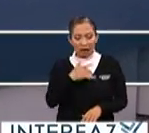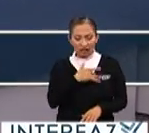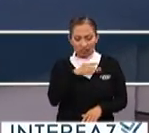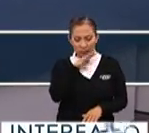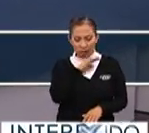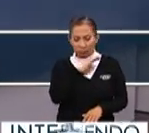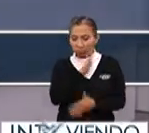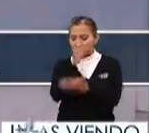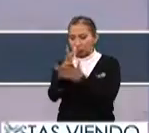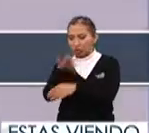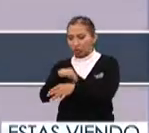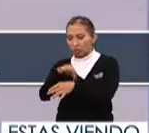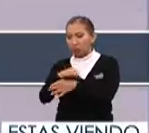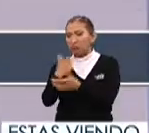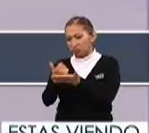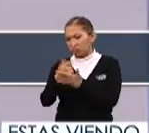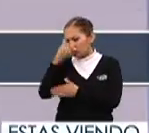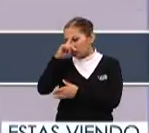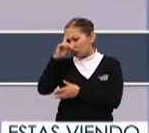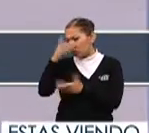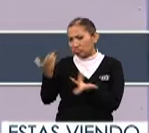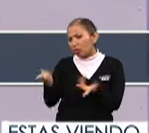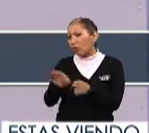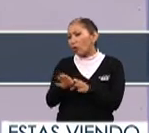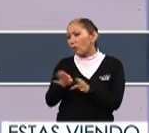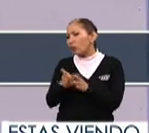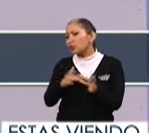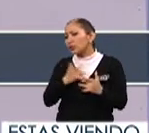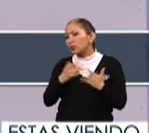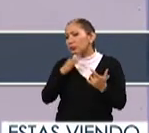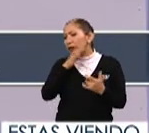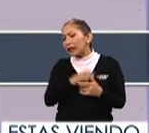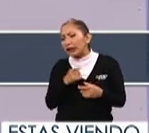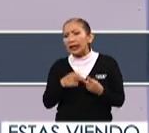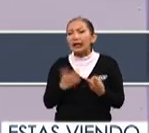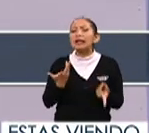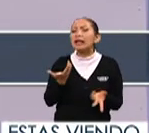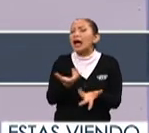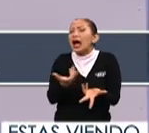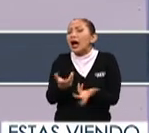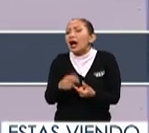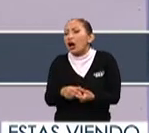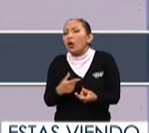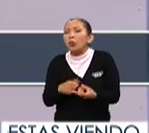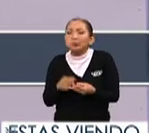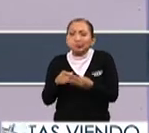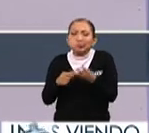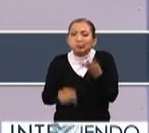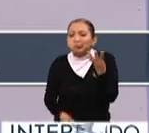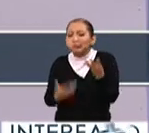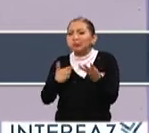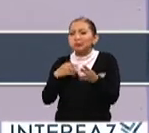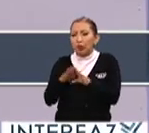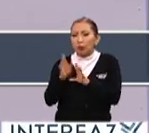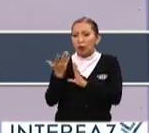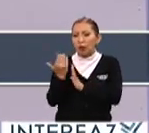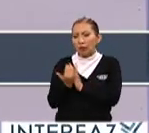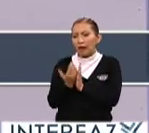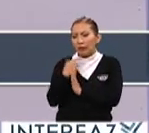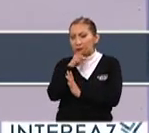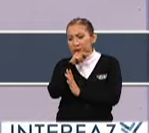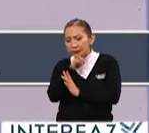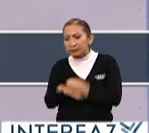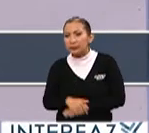a algún médico que nos pueda orientar sobre qué síntomas podríamos estar ya tomando como un síntoma